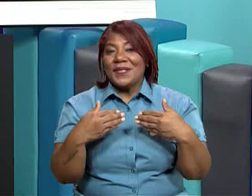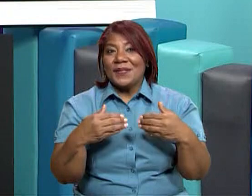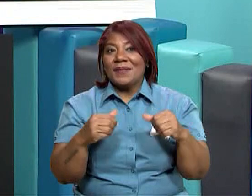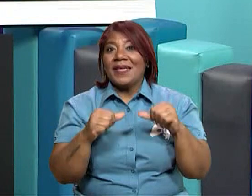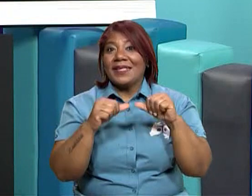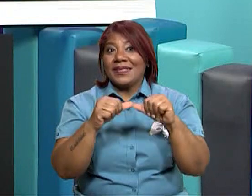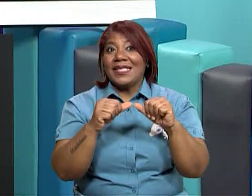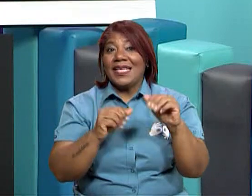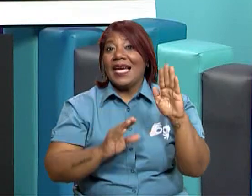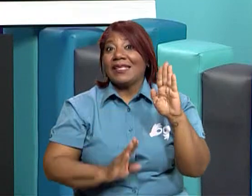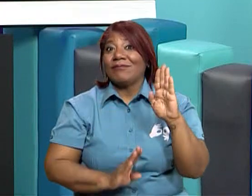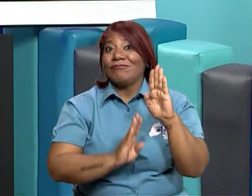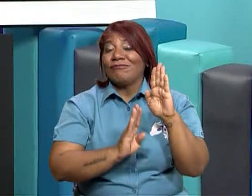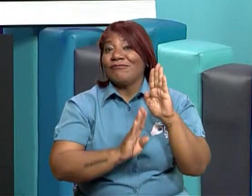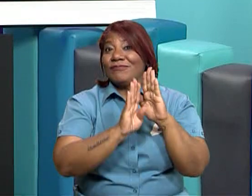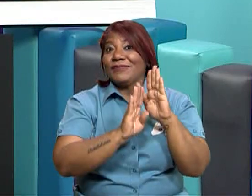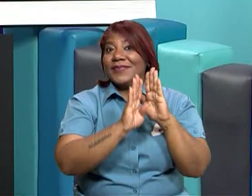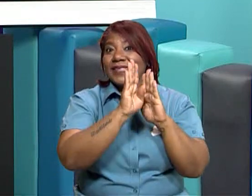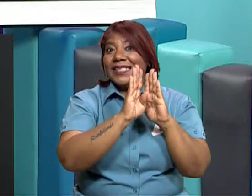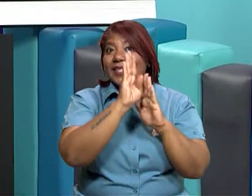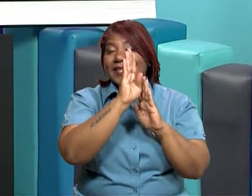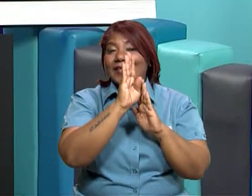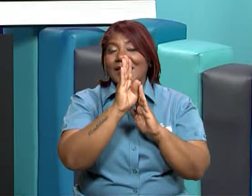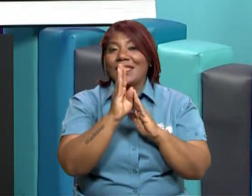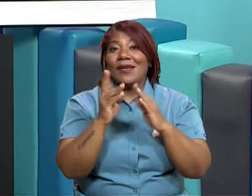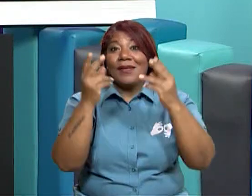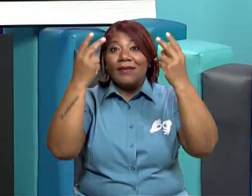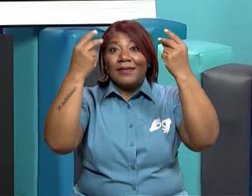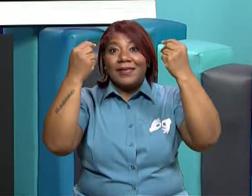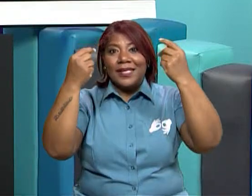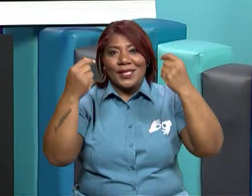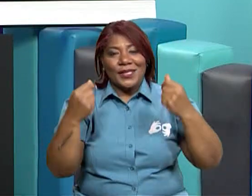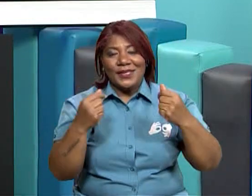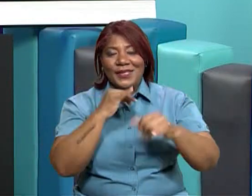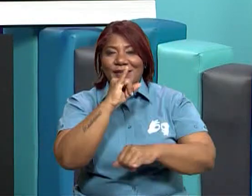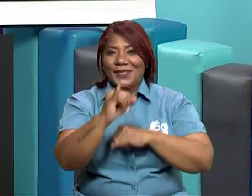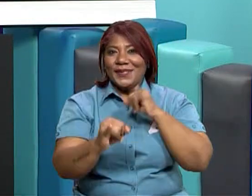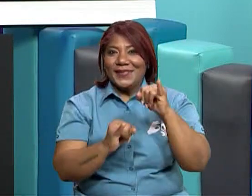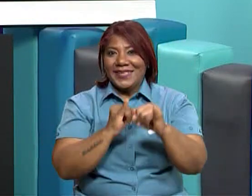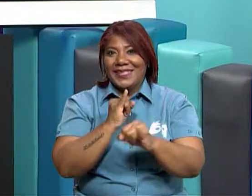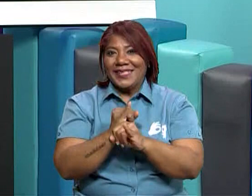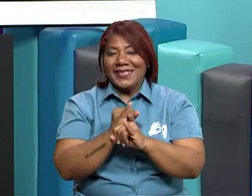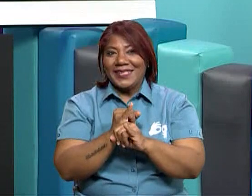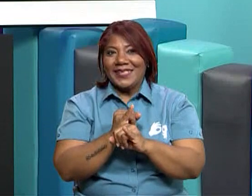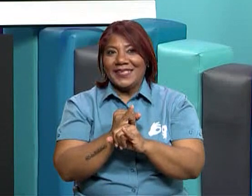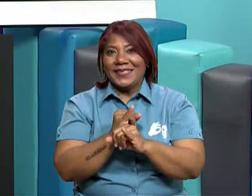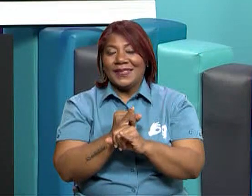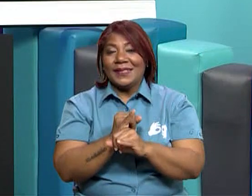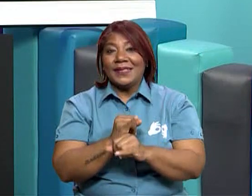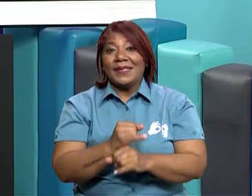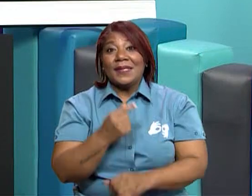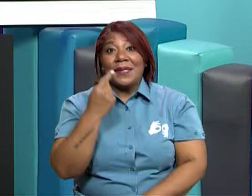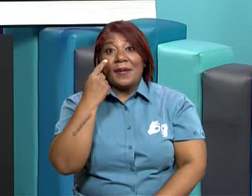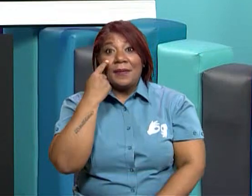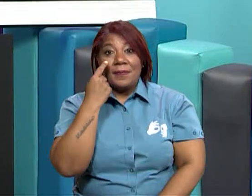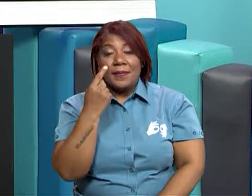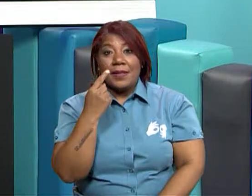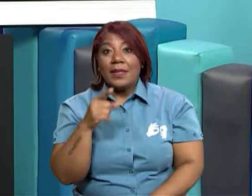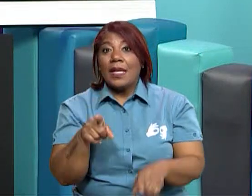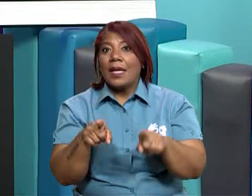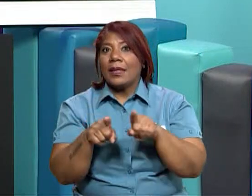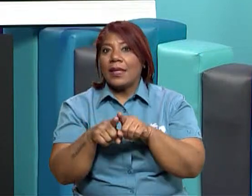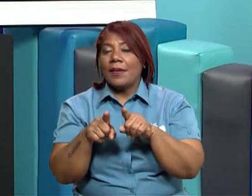surgiendo en lo que son los negocios internacionales. Tenemos un buen sistema también